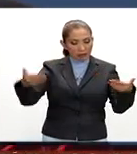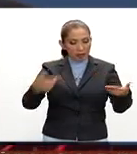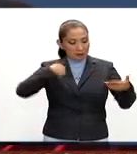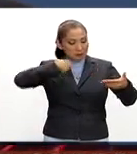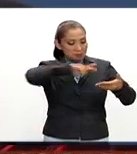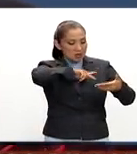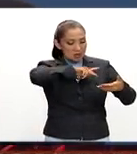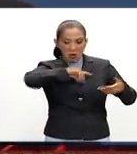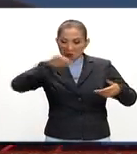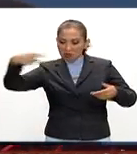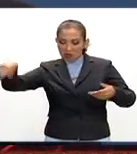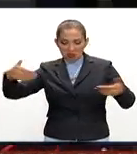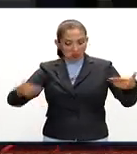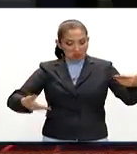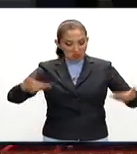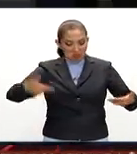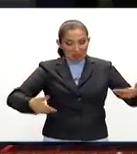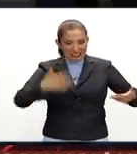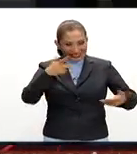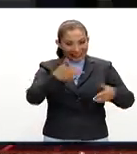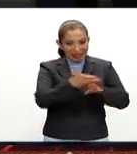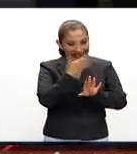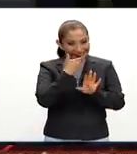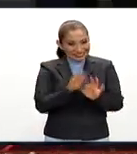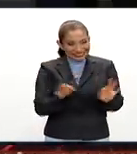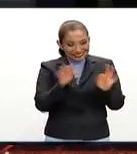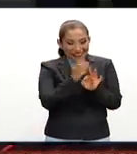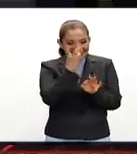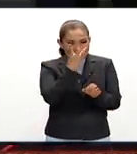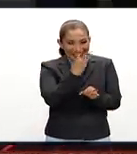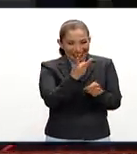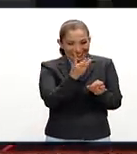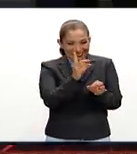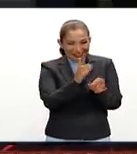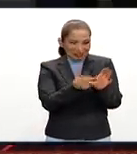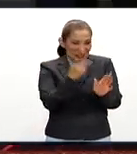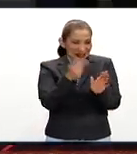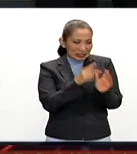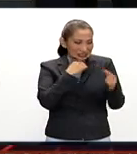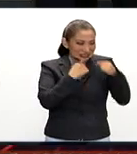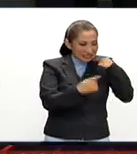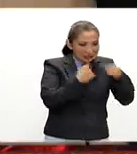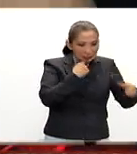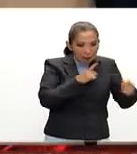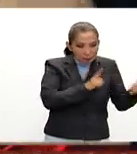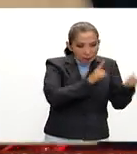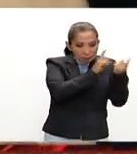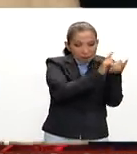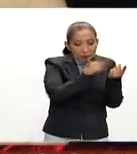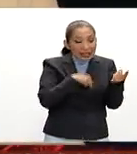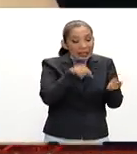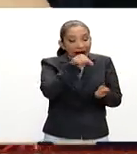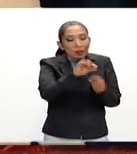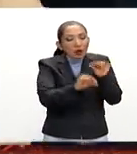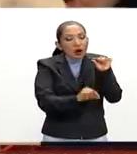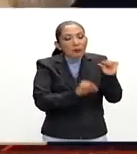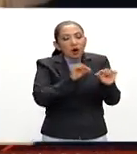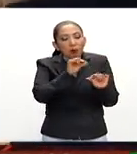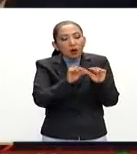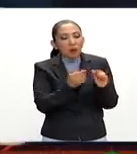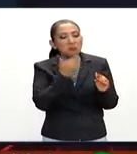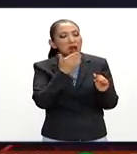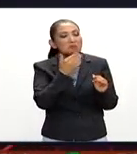sin duda el foro público más sustantivo de los tres debates electorales. Y de alguna manera había logrado marcar